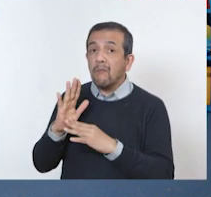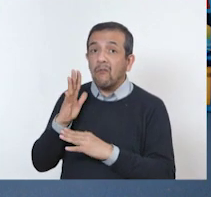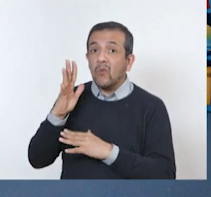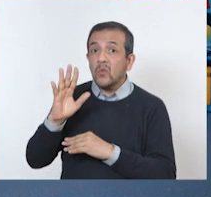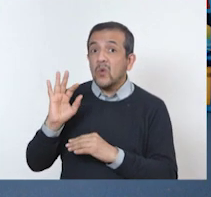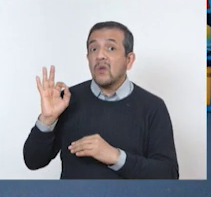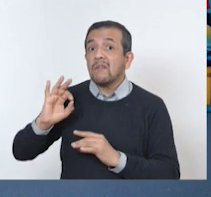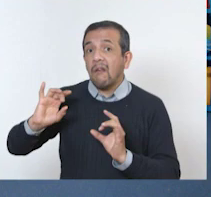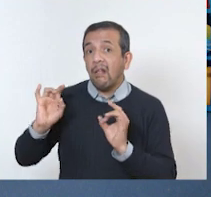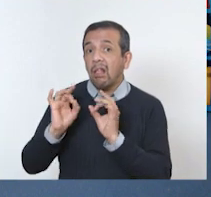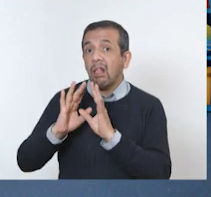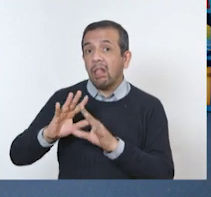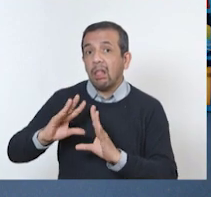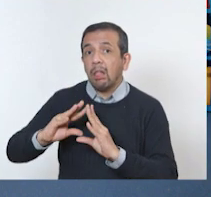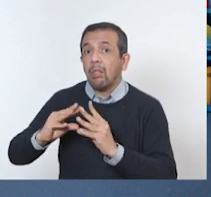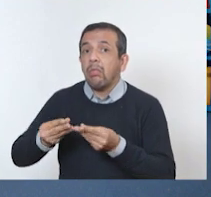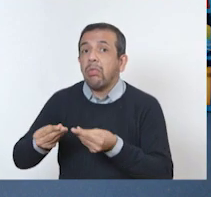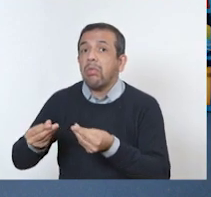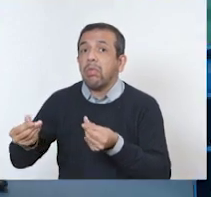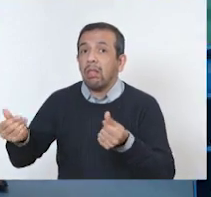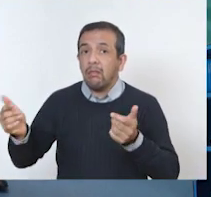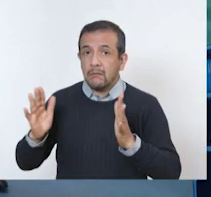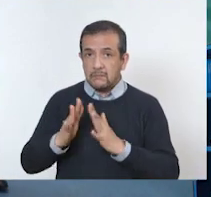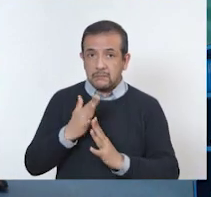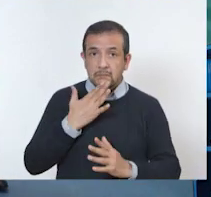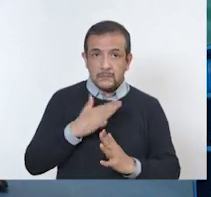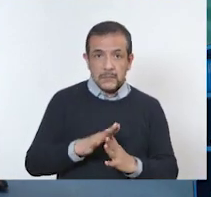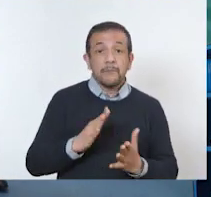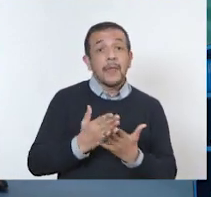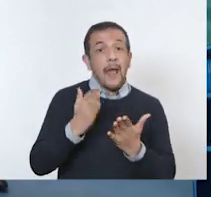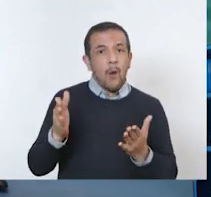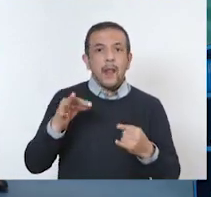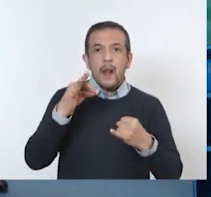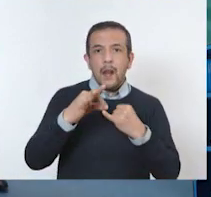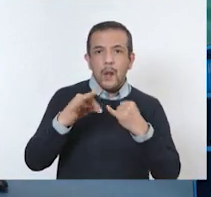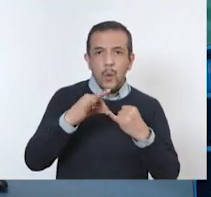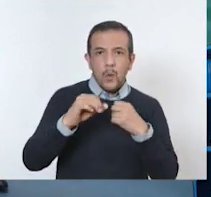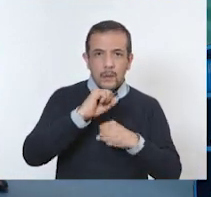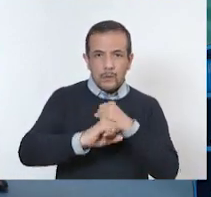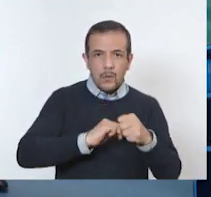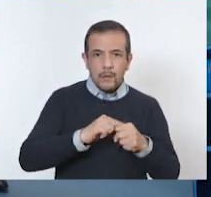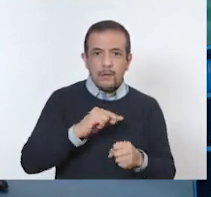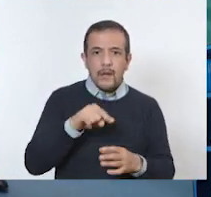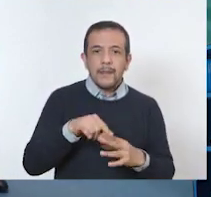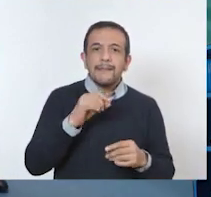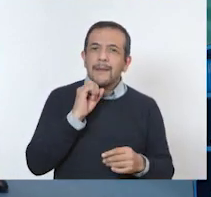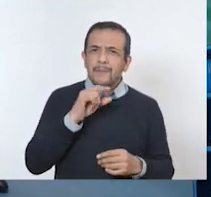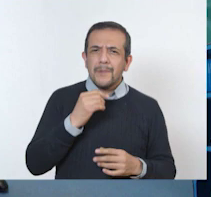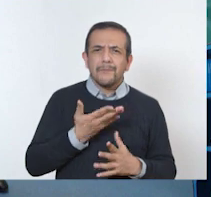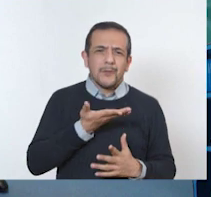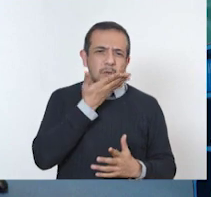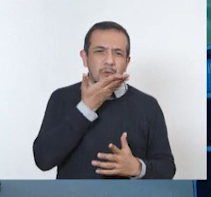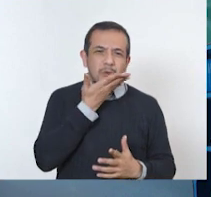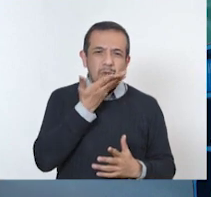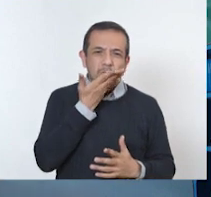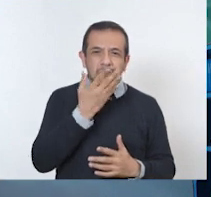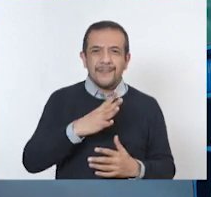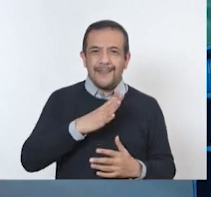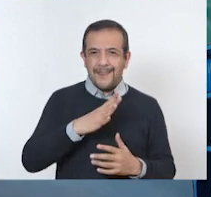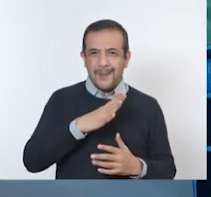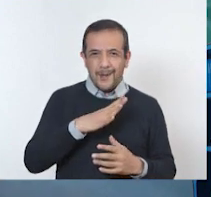cuidar este tipo de especies. Bien. Y vamos con el último. Y este animal también es muy común que los